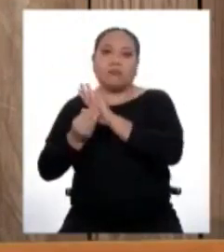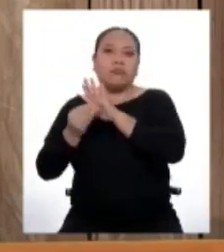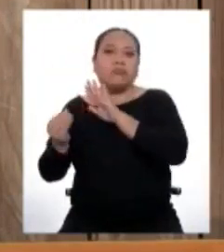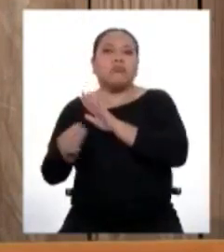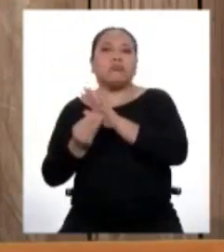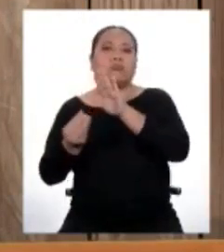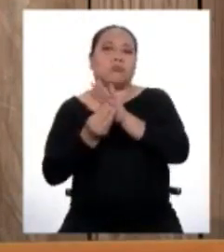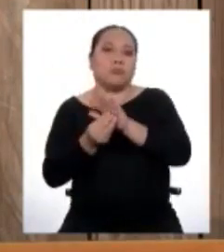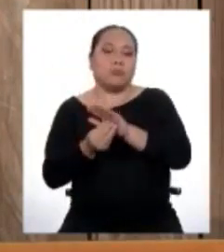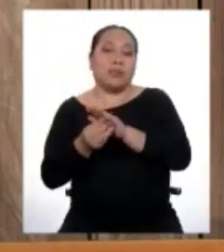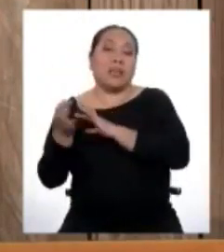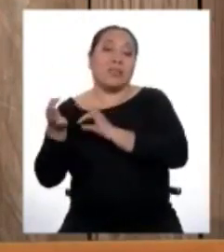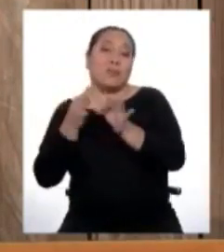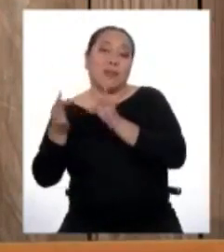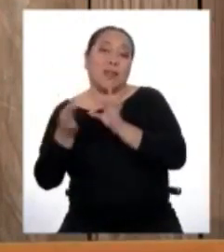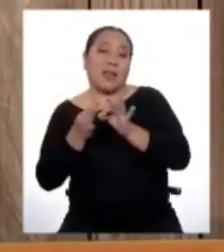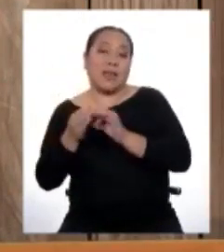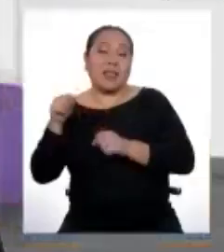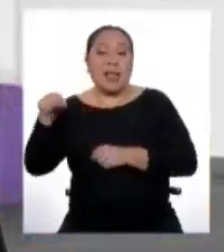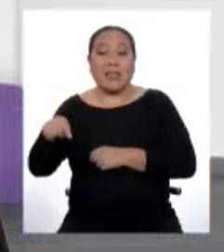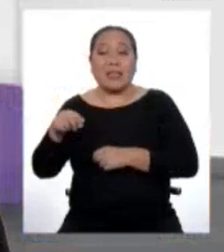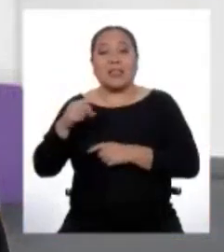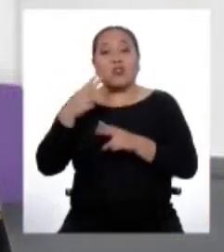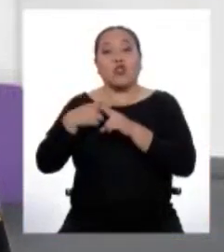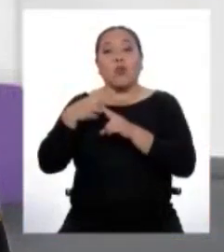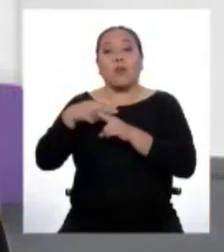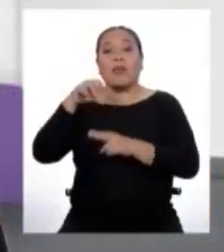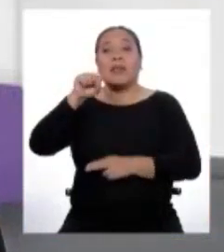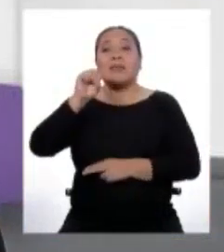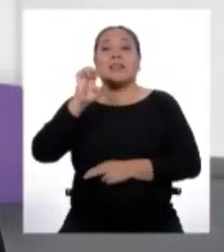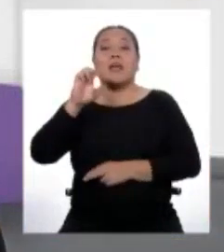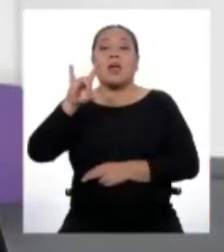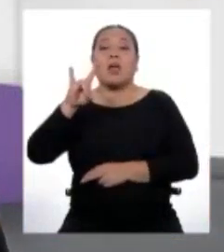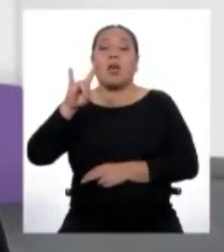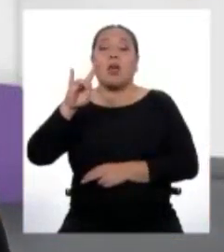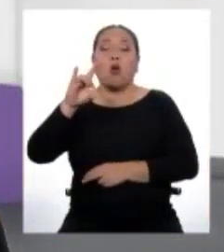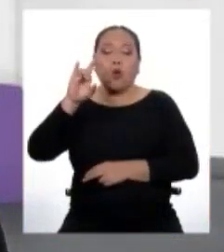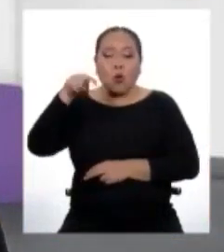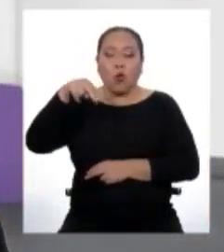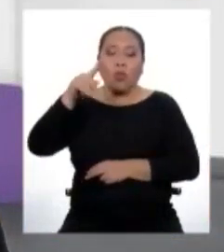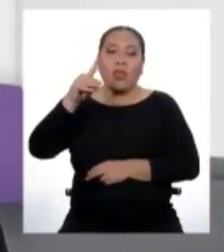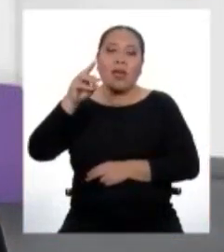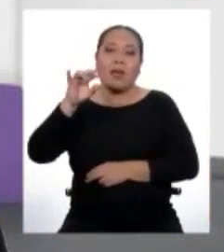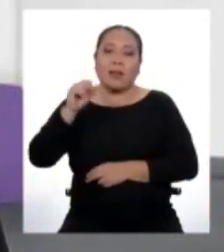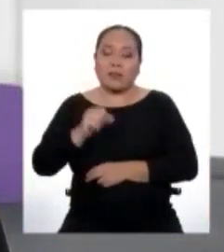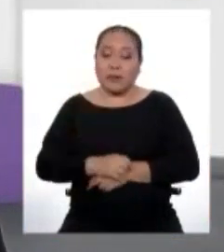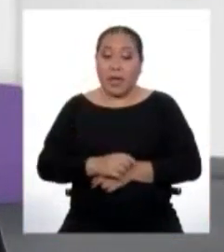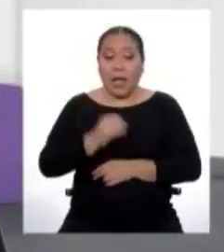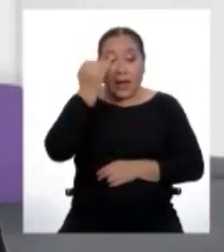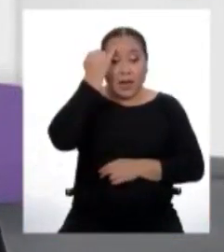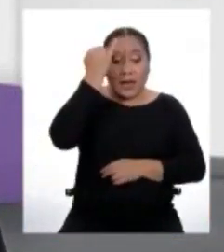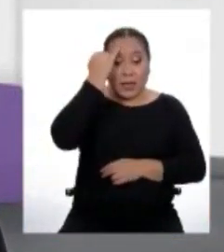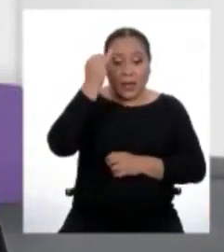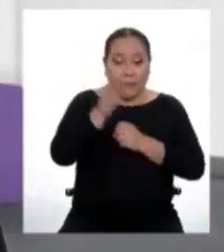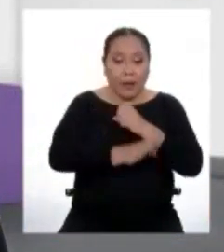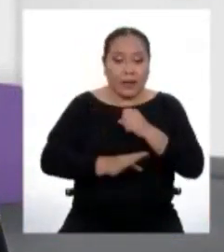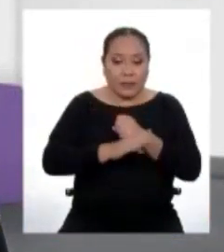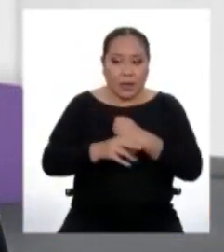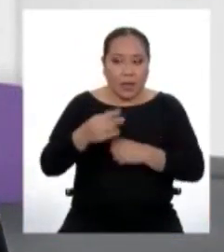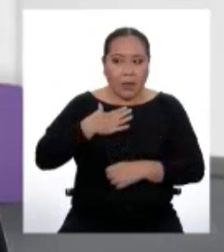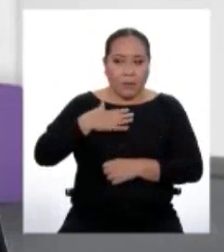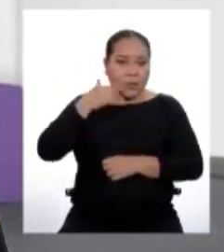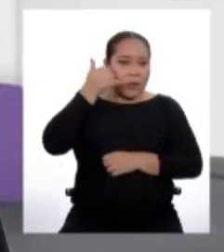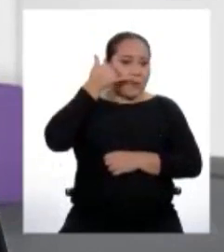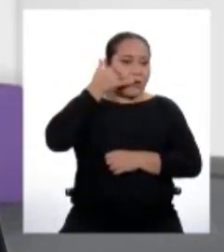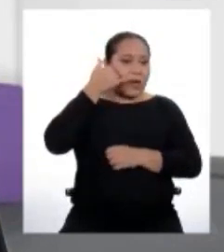describen a la principal, son las secundarias. ¡Qué buena! Ahora sí entendí. Entonces la idea principal de la llamada telefónica que recibí